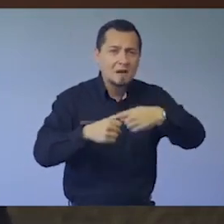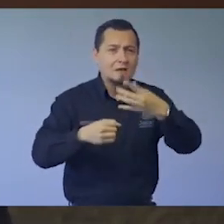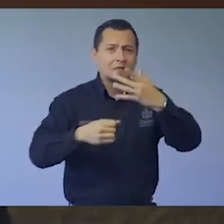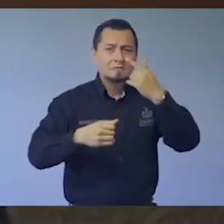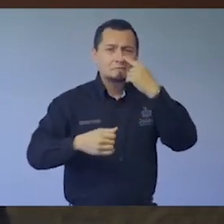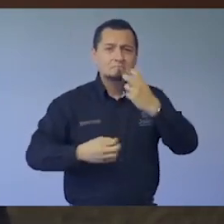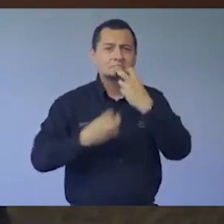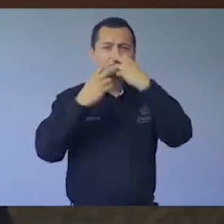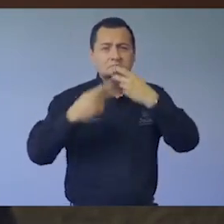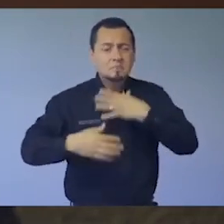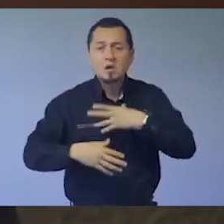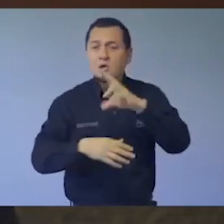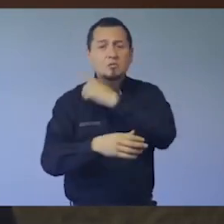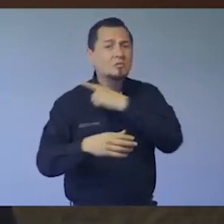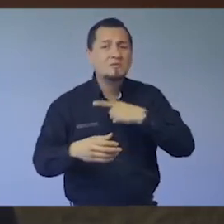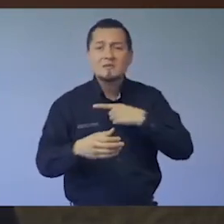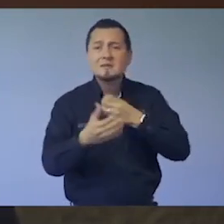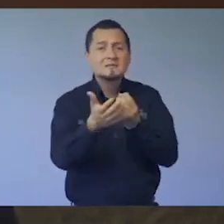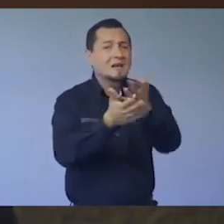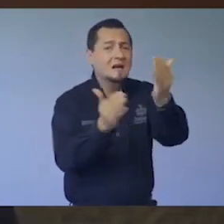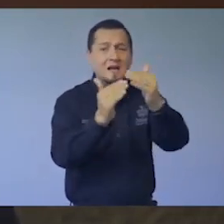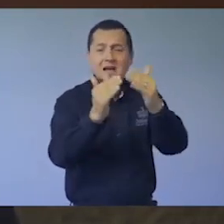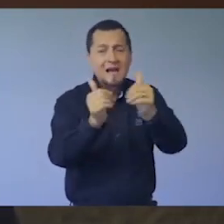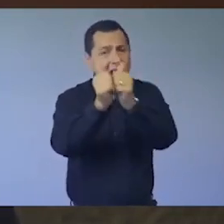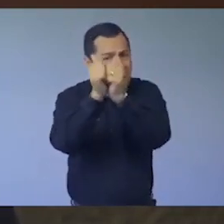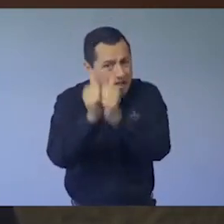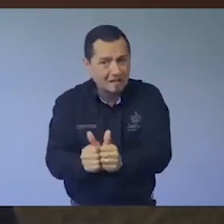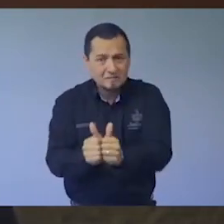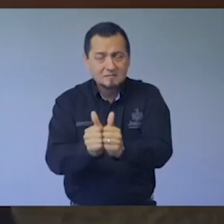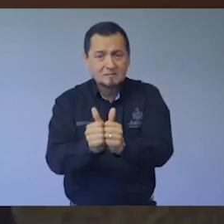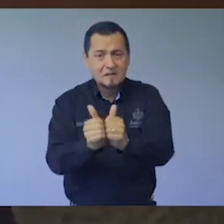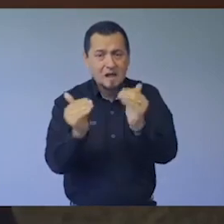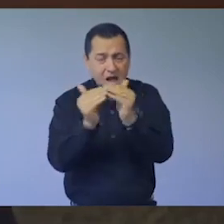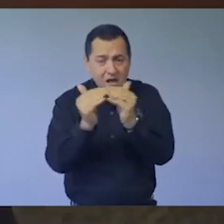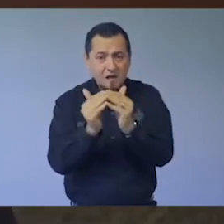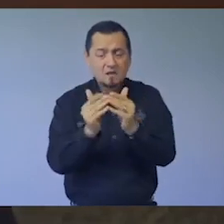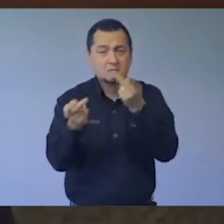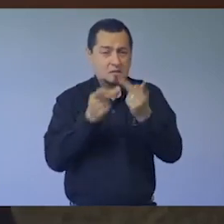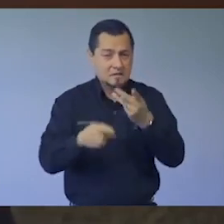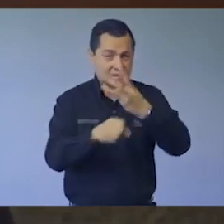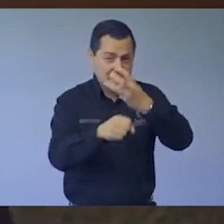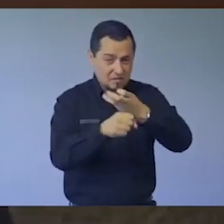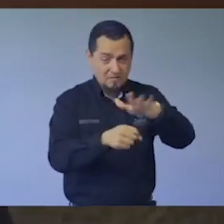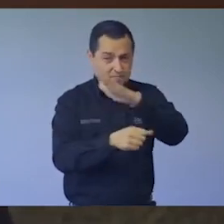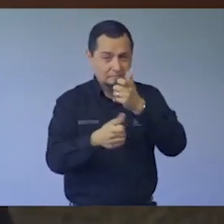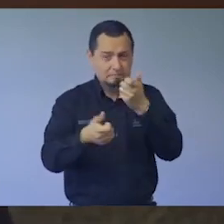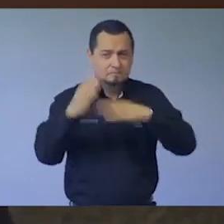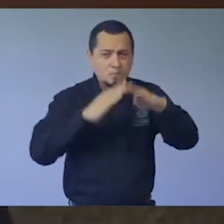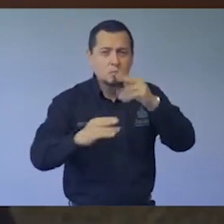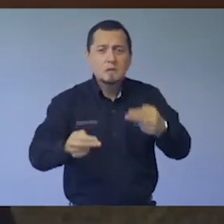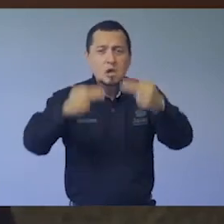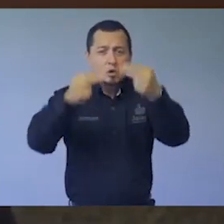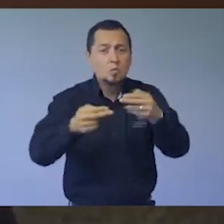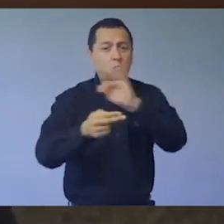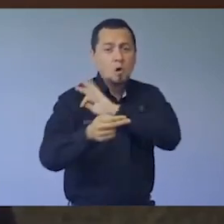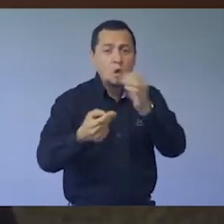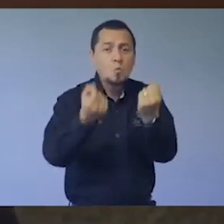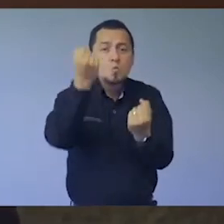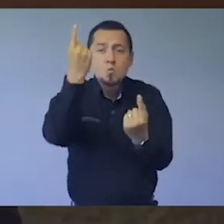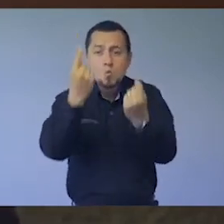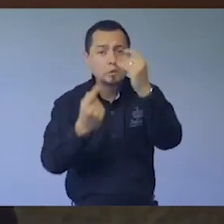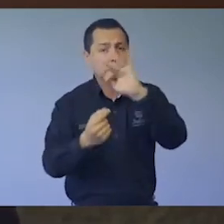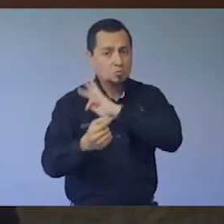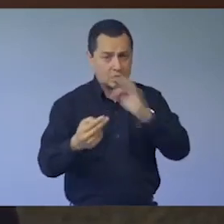de enfermedad respiratorias no deben de salir de su casa. Tercero, solo pueden funcionar las actividades económicas definidas como